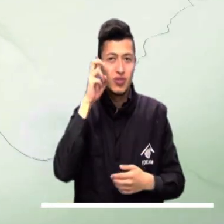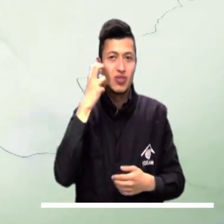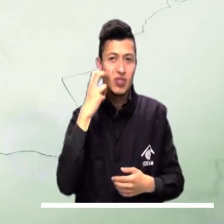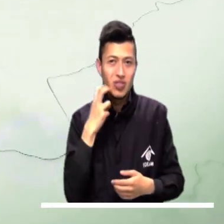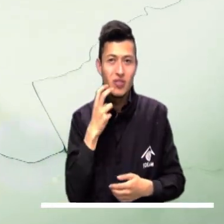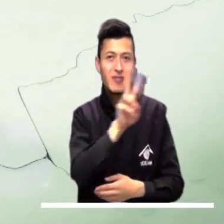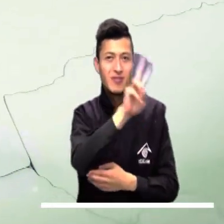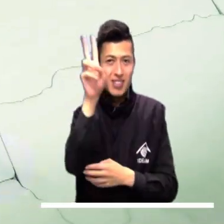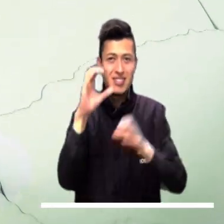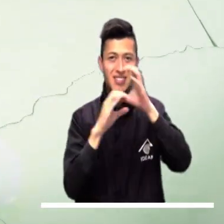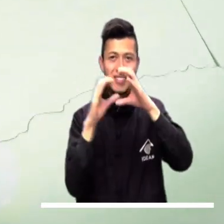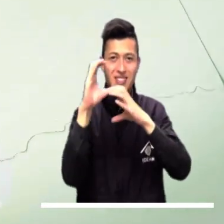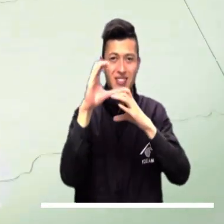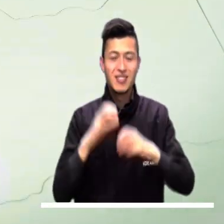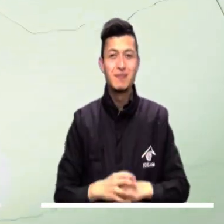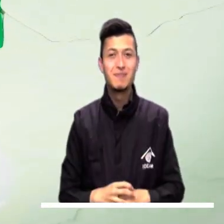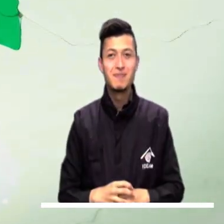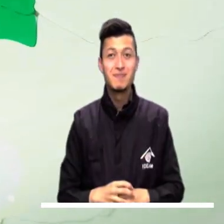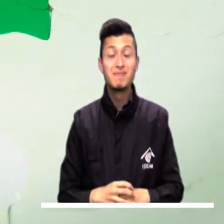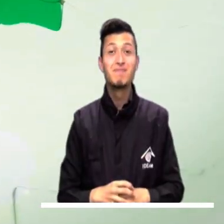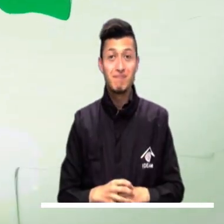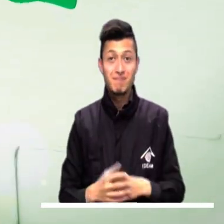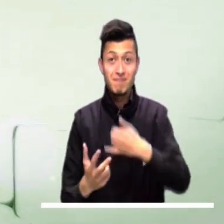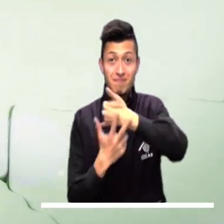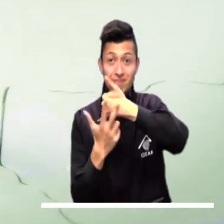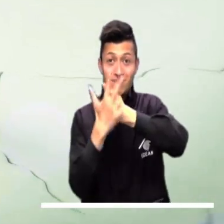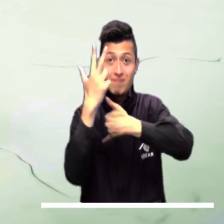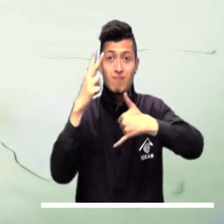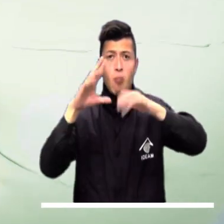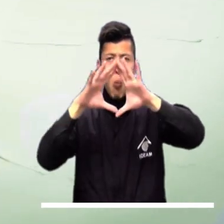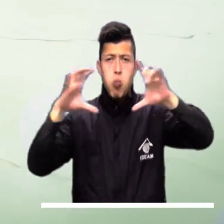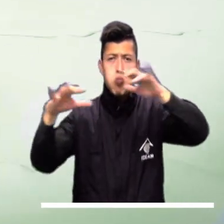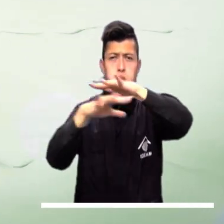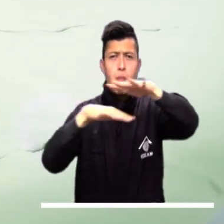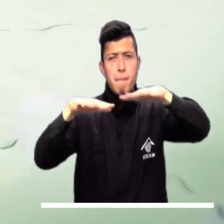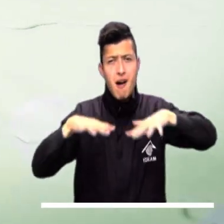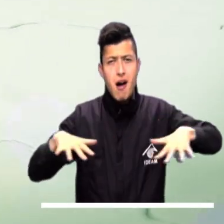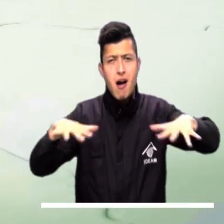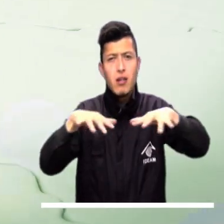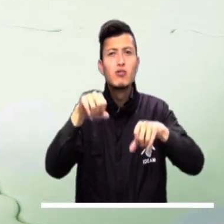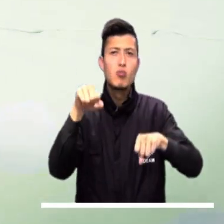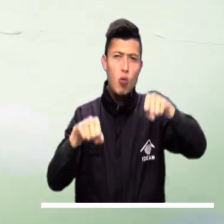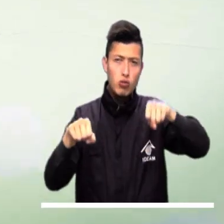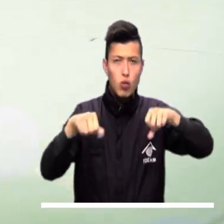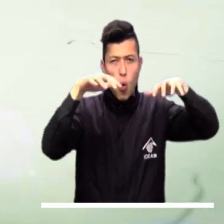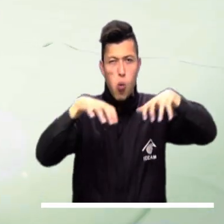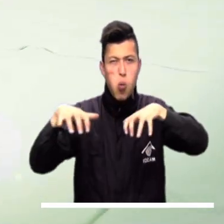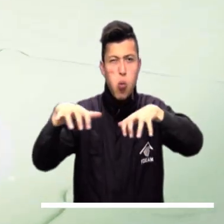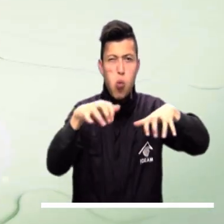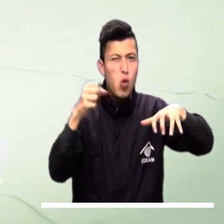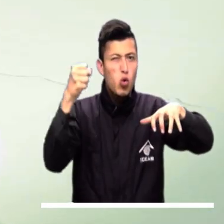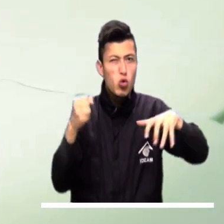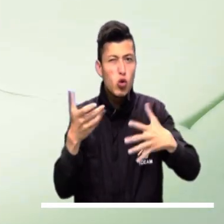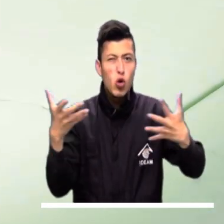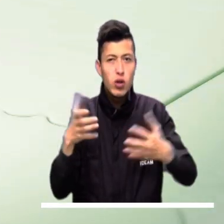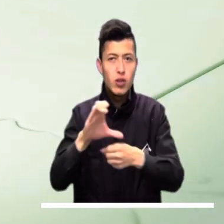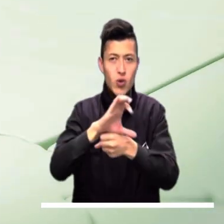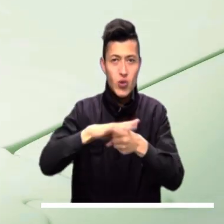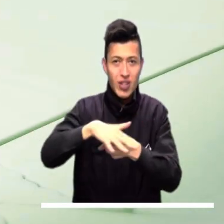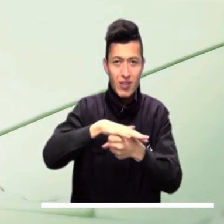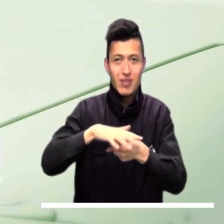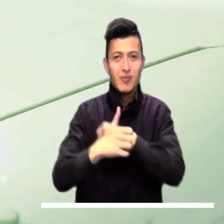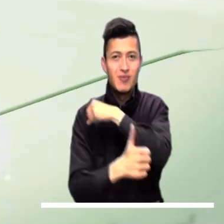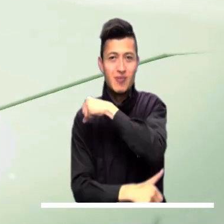y sur de Chocó, Valle y algunos sectores del Cauca. Los Andes esperan condiciones nubladas sobre la mayor parte de la región y es probable que se